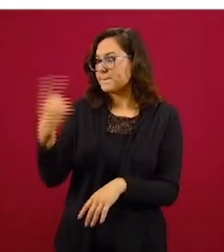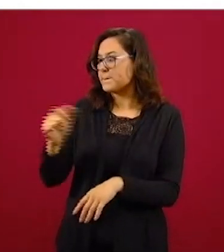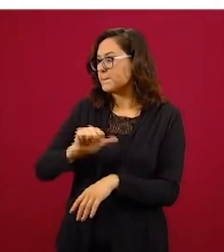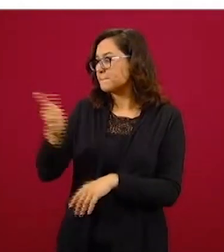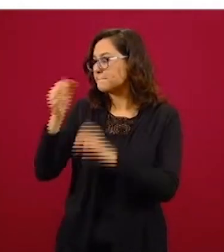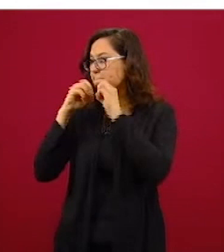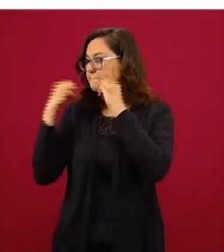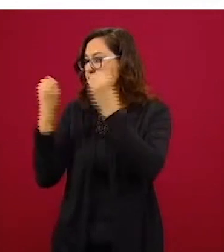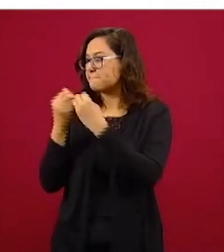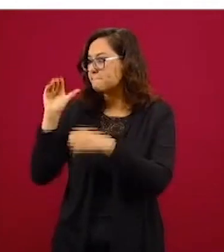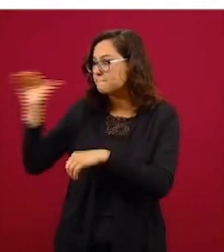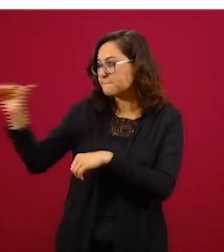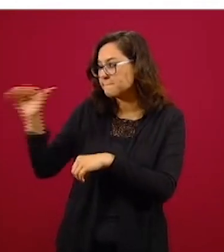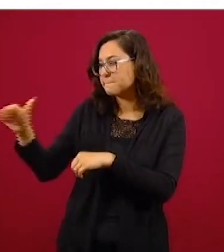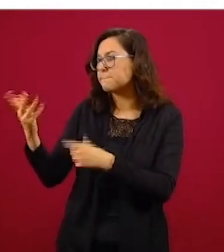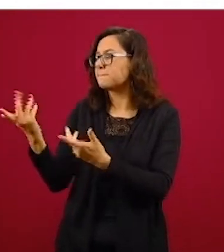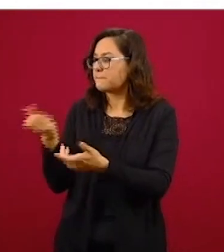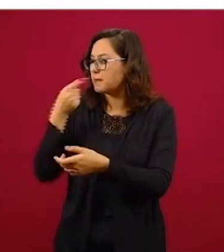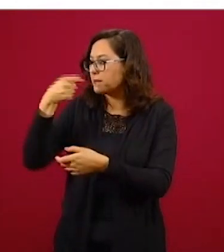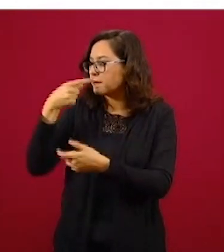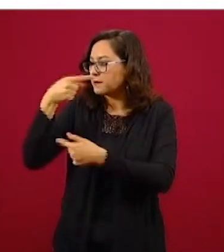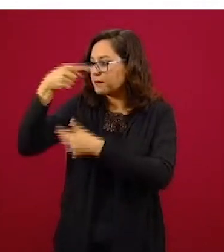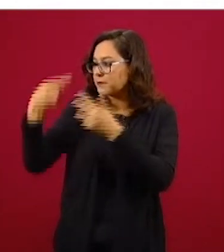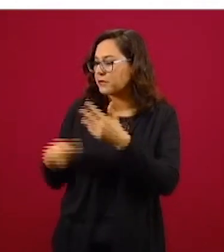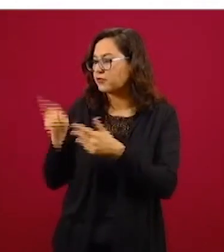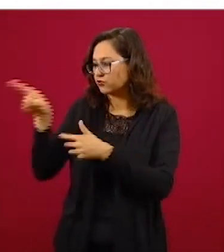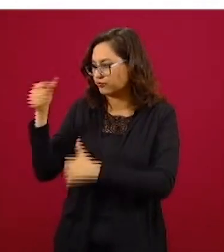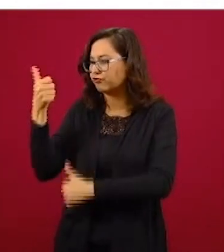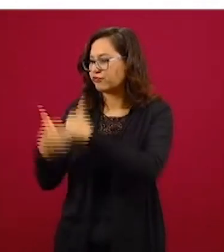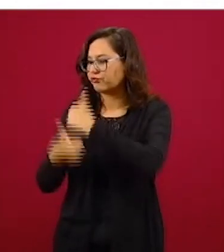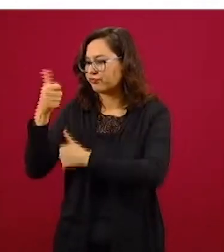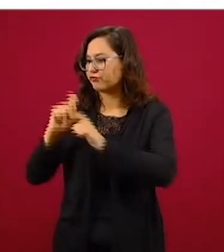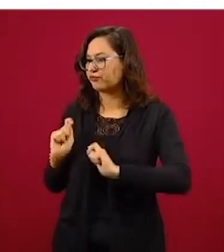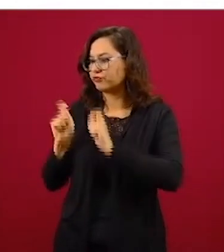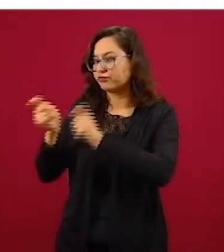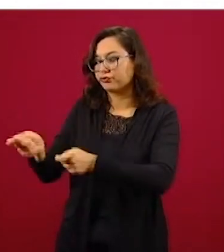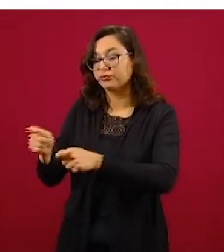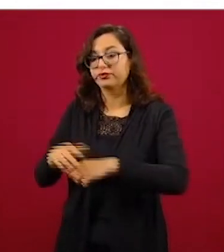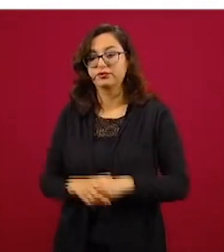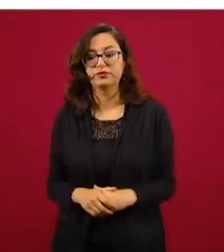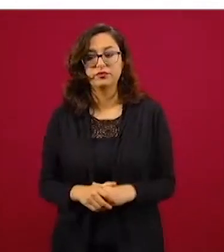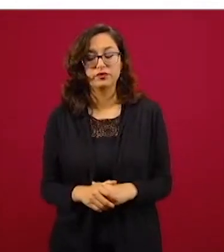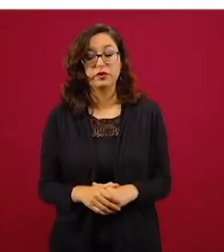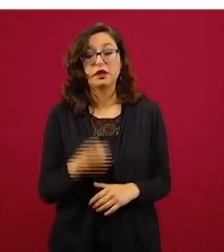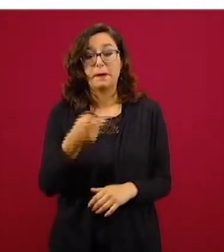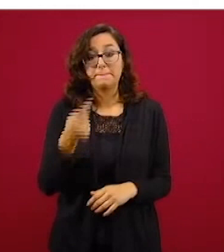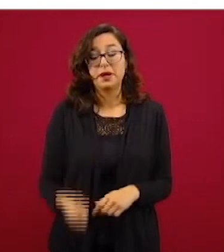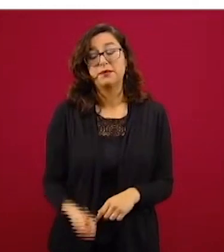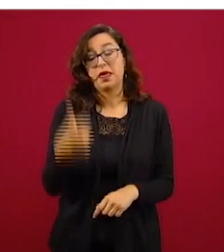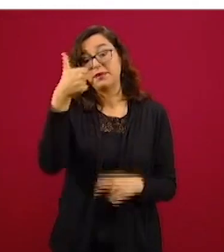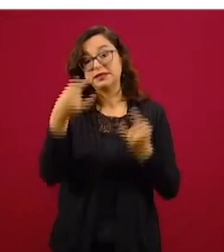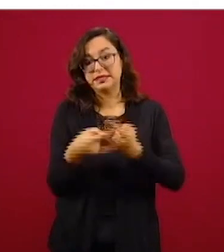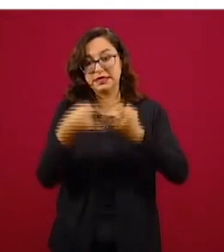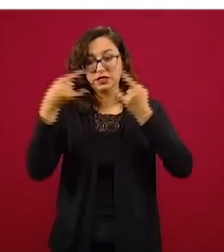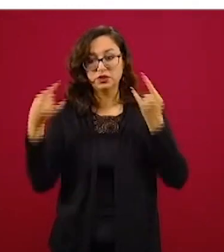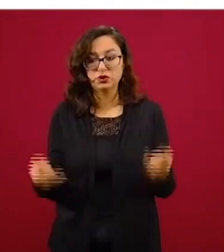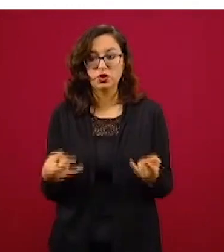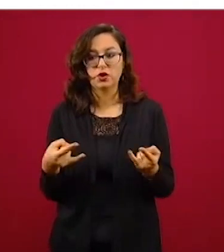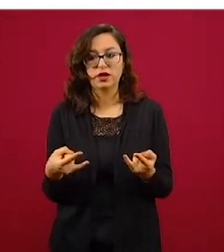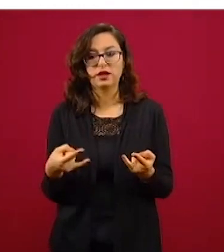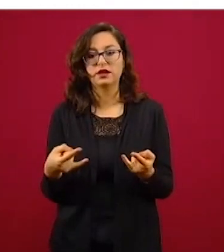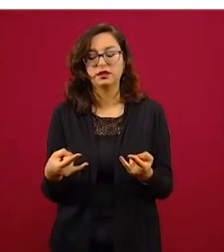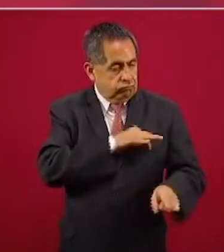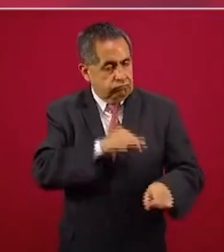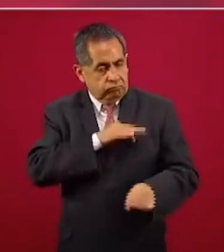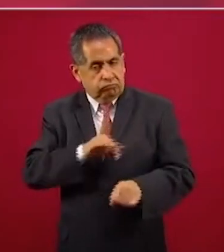consolidada anual de medicamentos para el periodo 2021 y el fortalecimiento de capacidades en el área de adquisiciones de bienes y